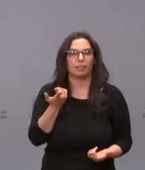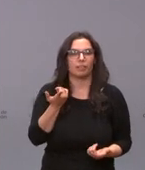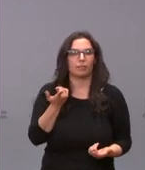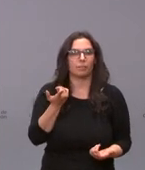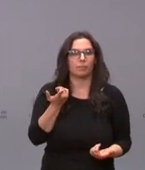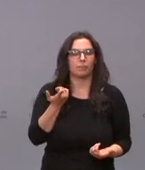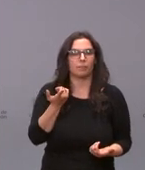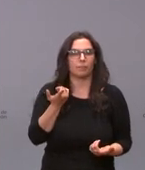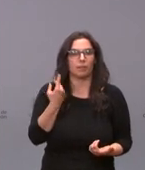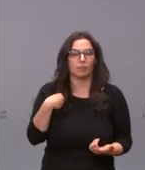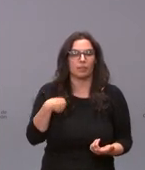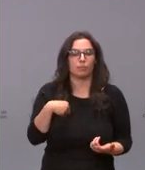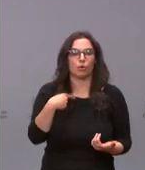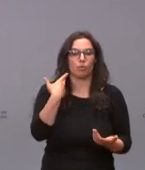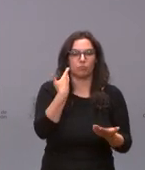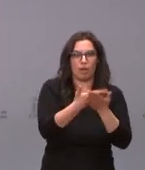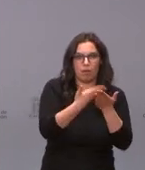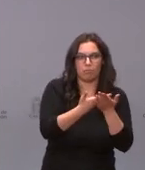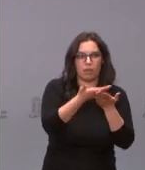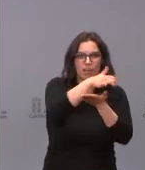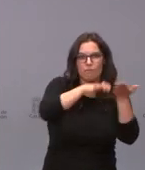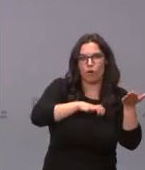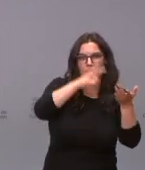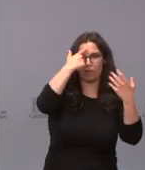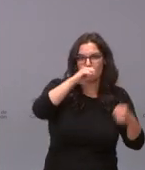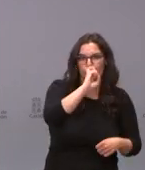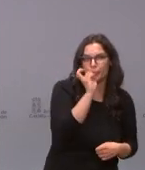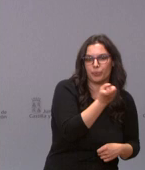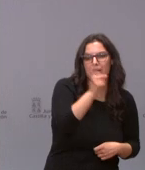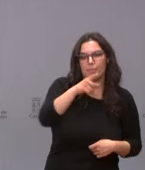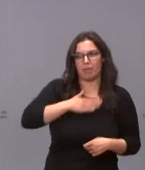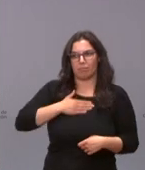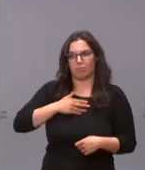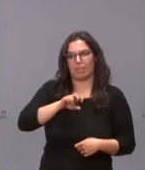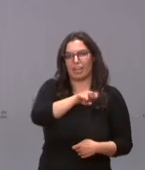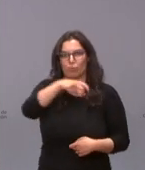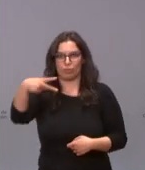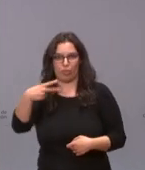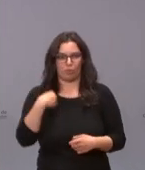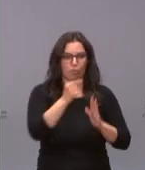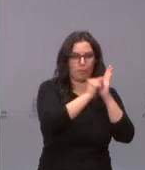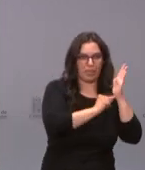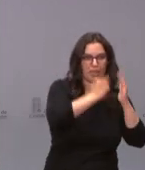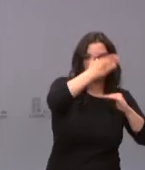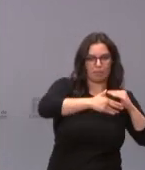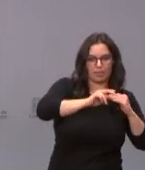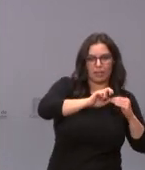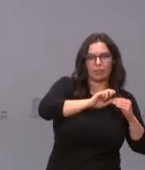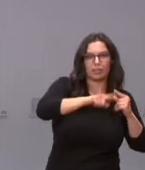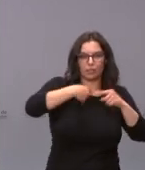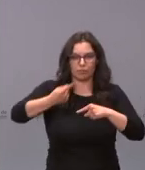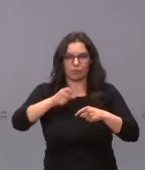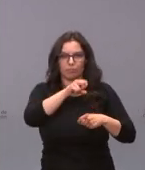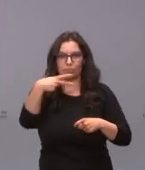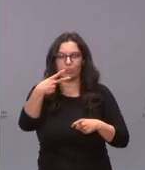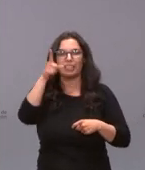tanto de las evidencias publicadas como de nuestros propios resultados al tomar medidas repasamos nuestros expertos repasan la